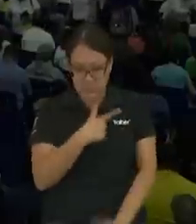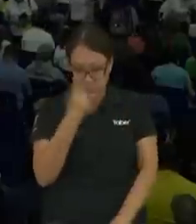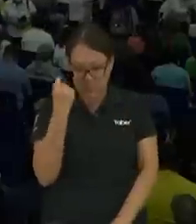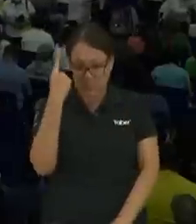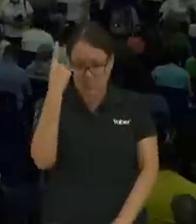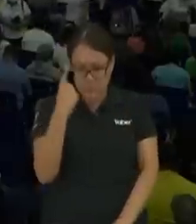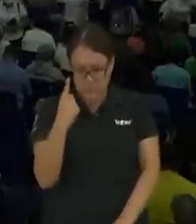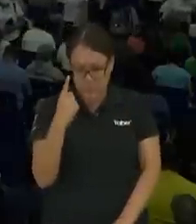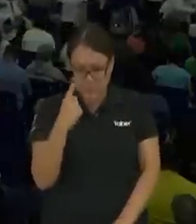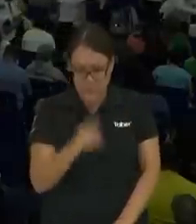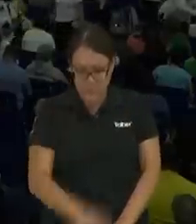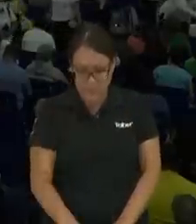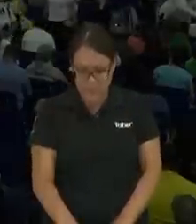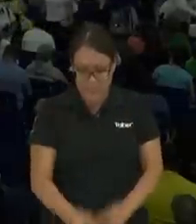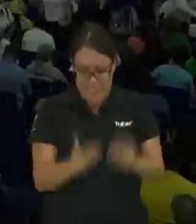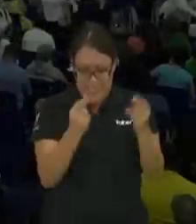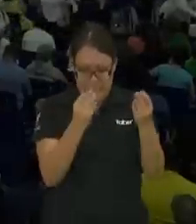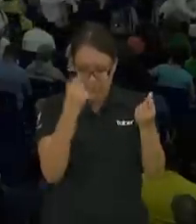el buen nombre que la mucha riqueza